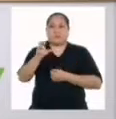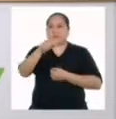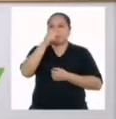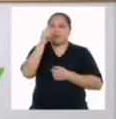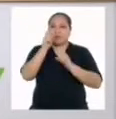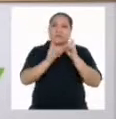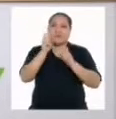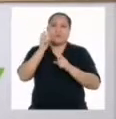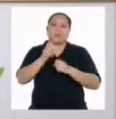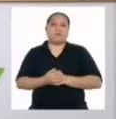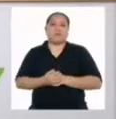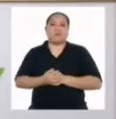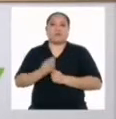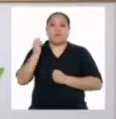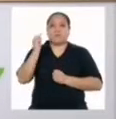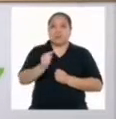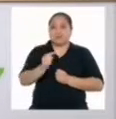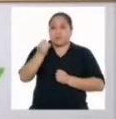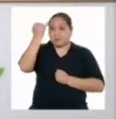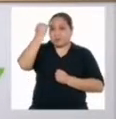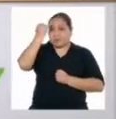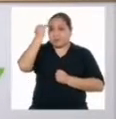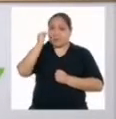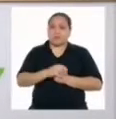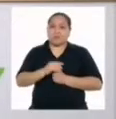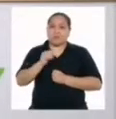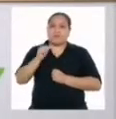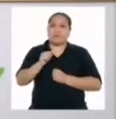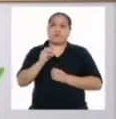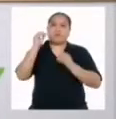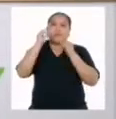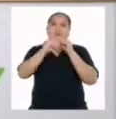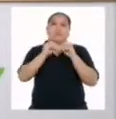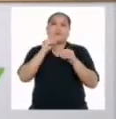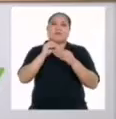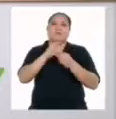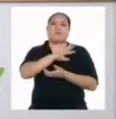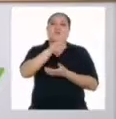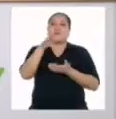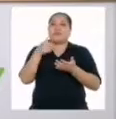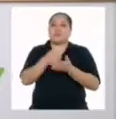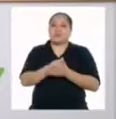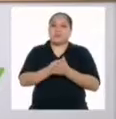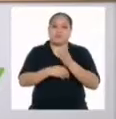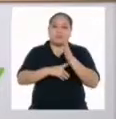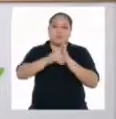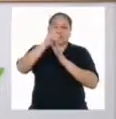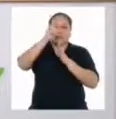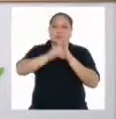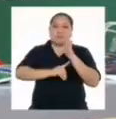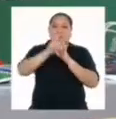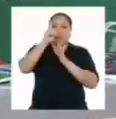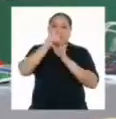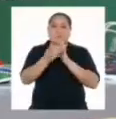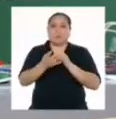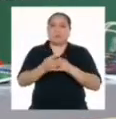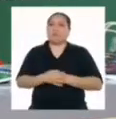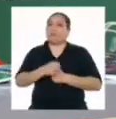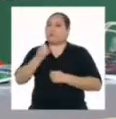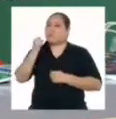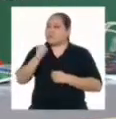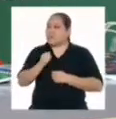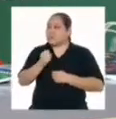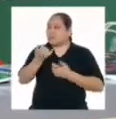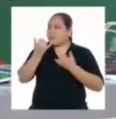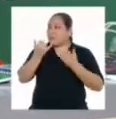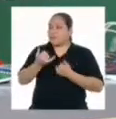con otras personas. Esta idea ha estado presente durante todo el desarrollo del texto. Sí,